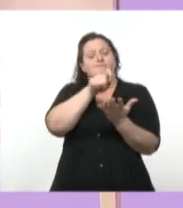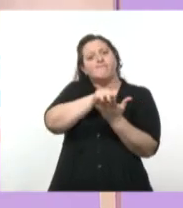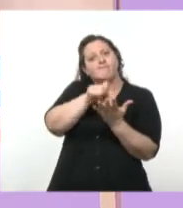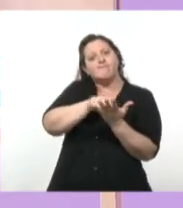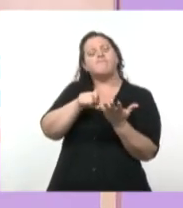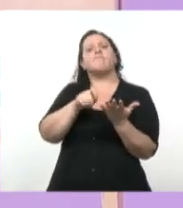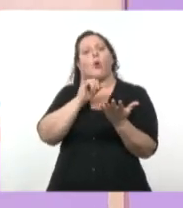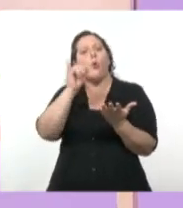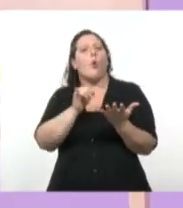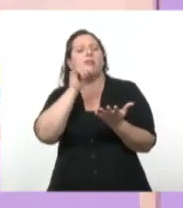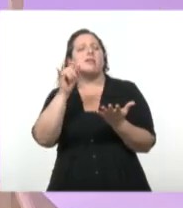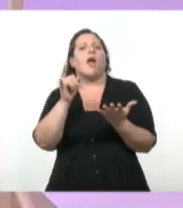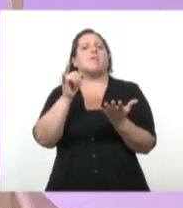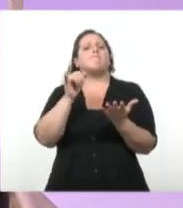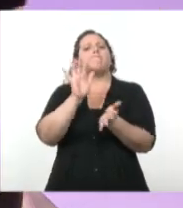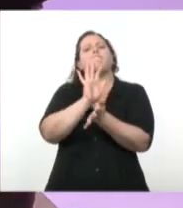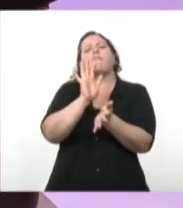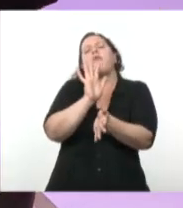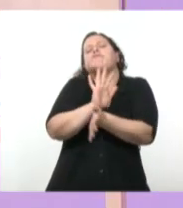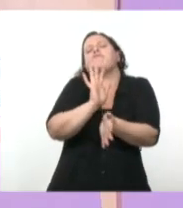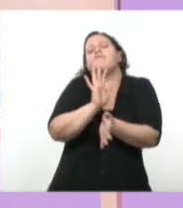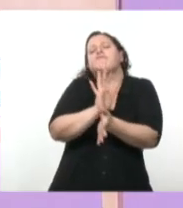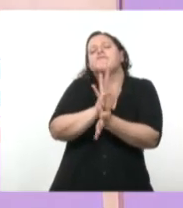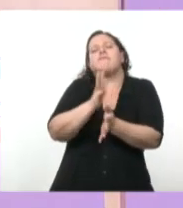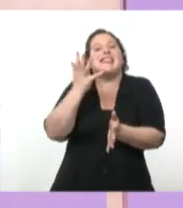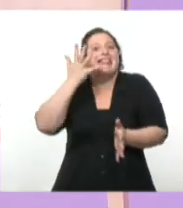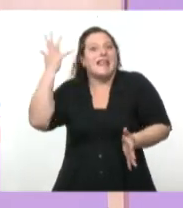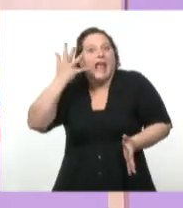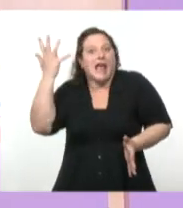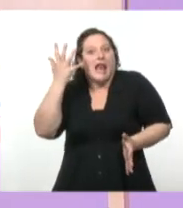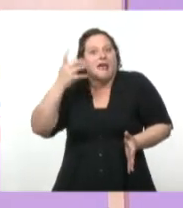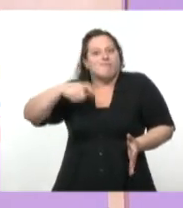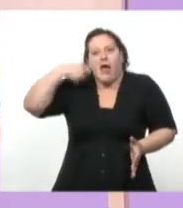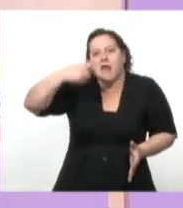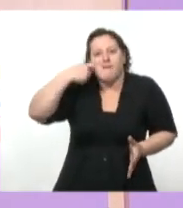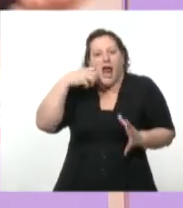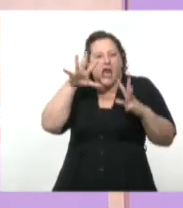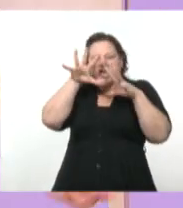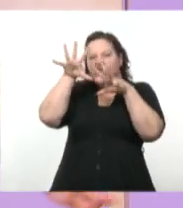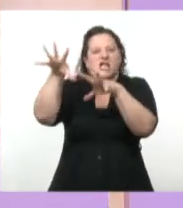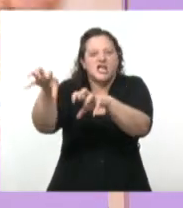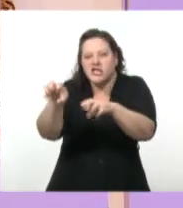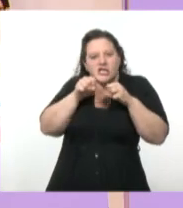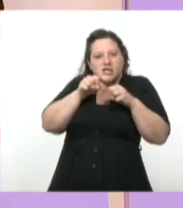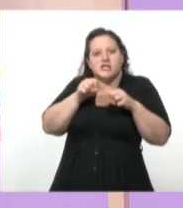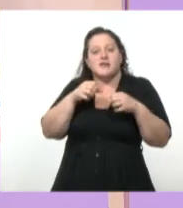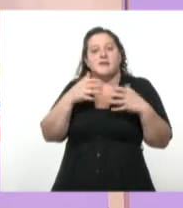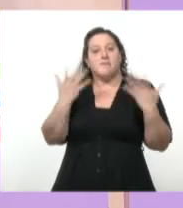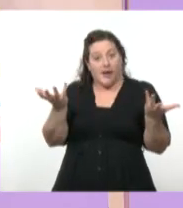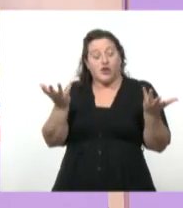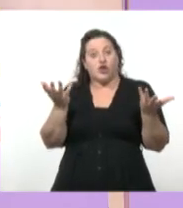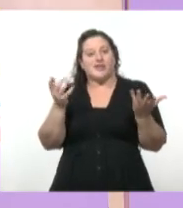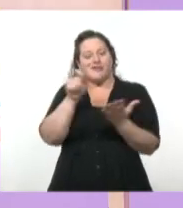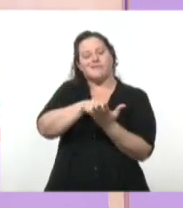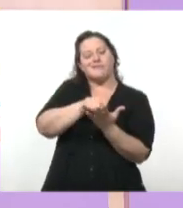animal, un depredador, donde va a identificar los intereses extranjeros en la